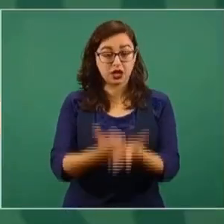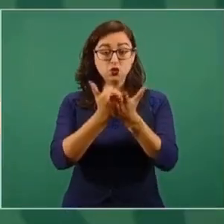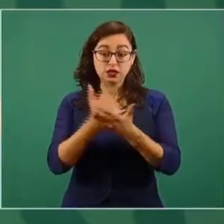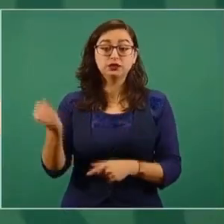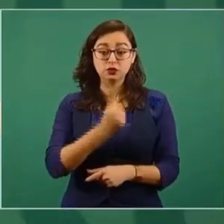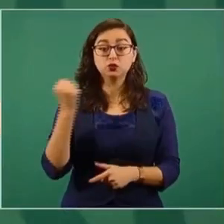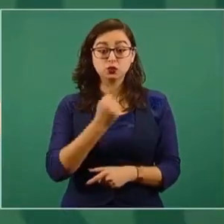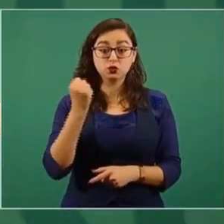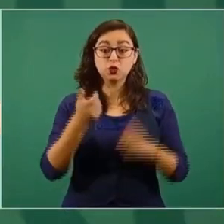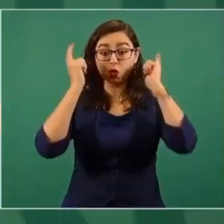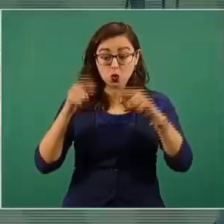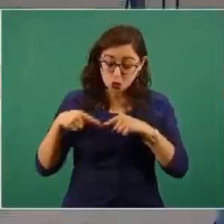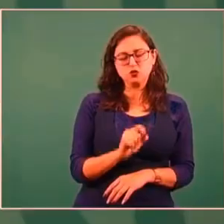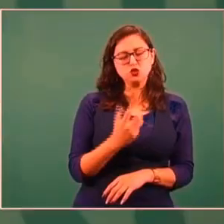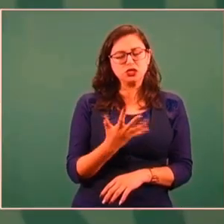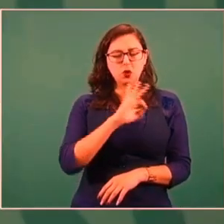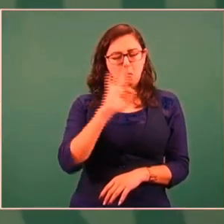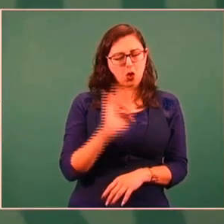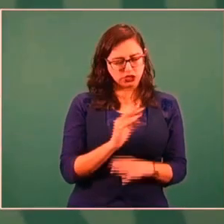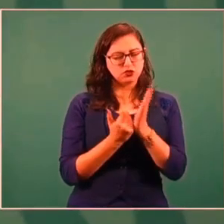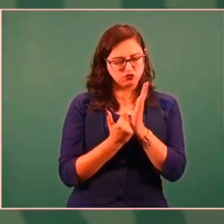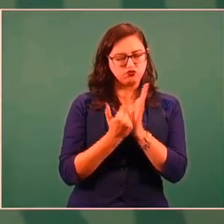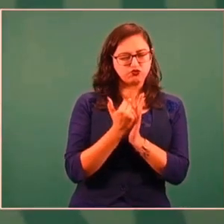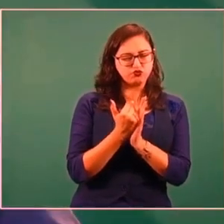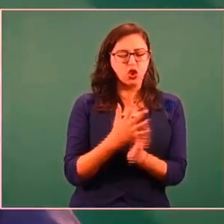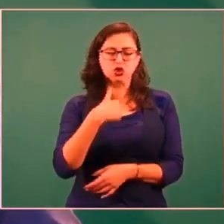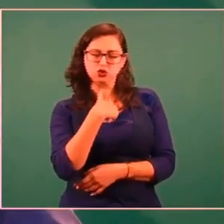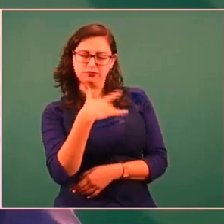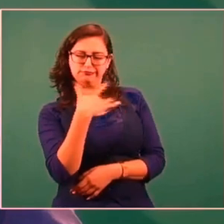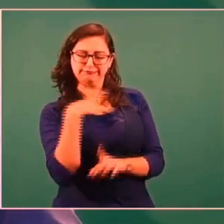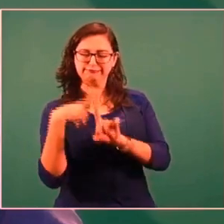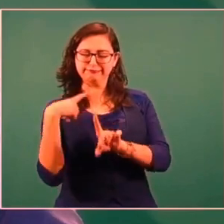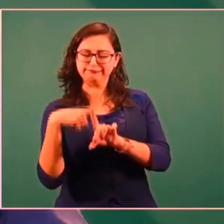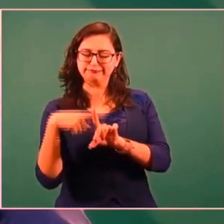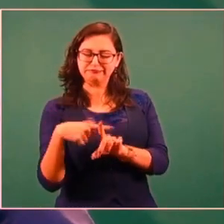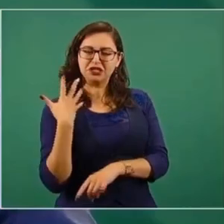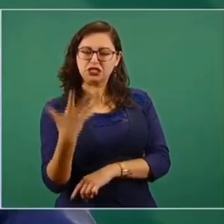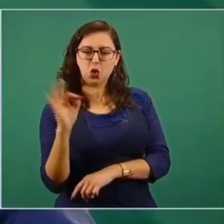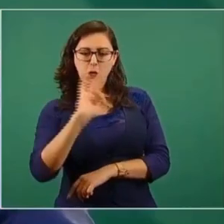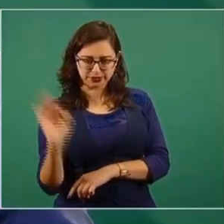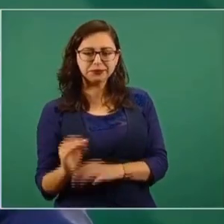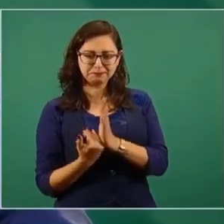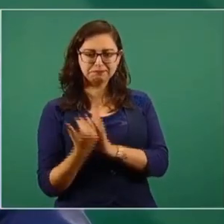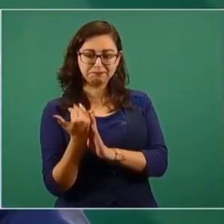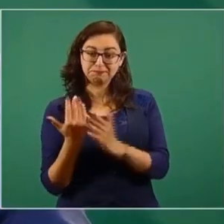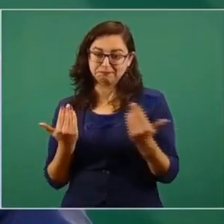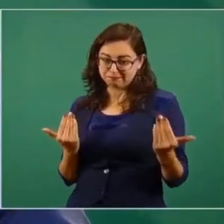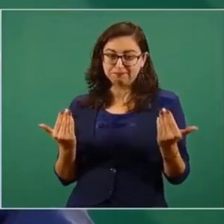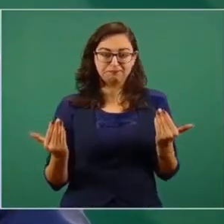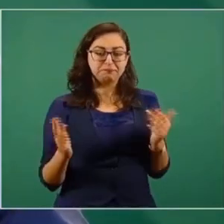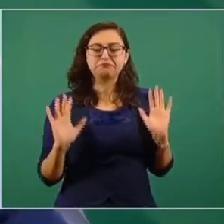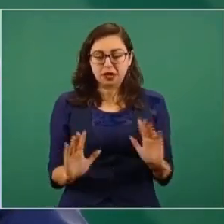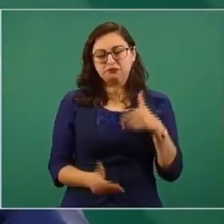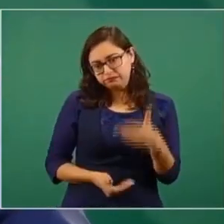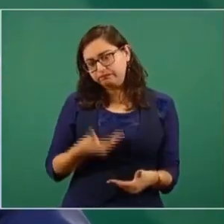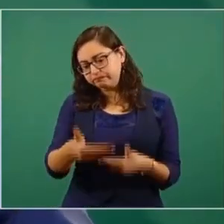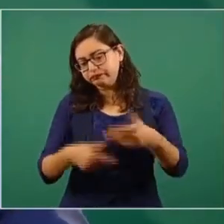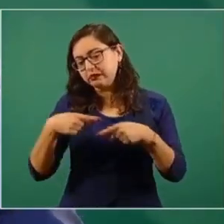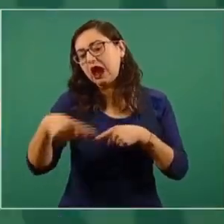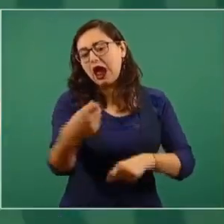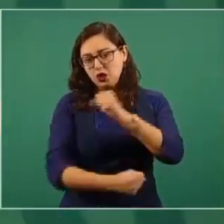Y yo espero que este año vamos a crecer, estimo que vamos a crecer 5 por ciento. ¿Ya está? Entonces, vamos a ir superando